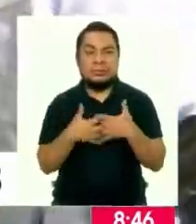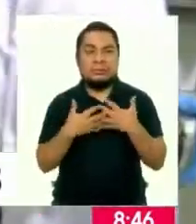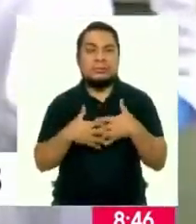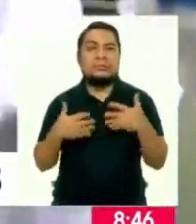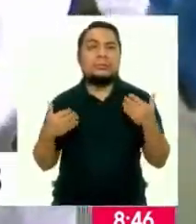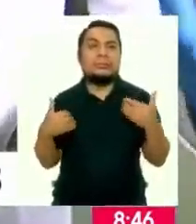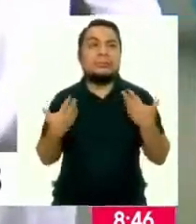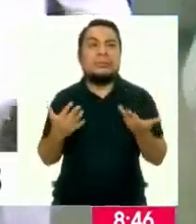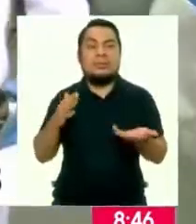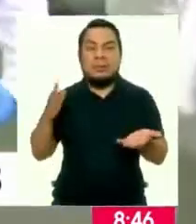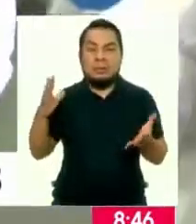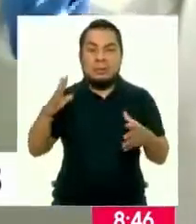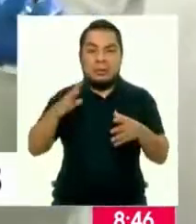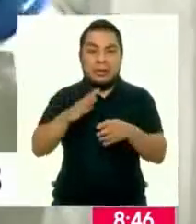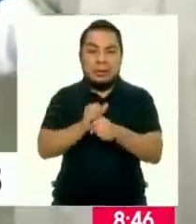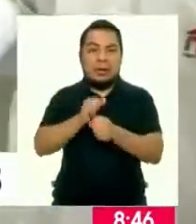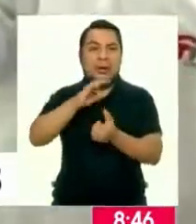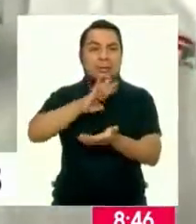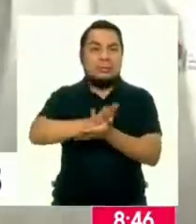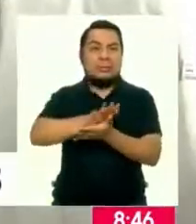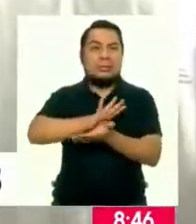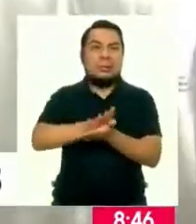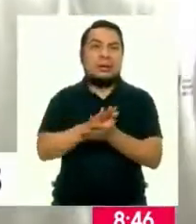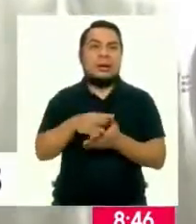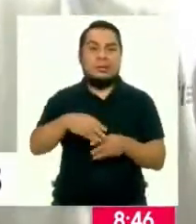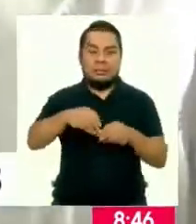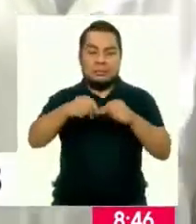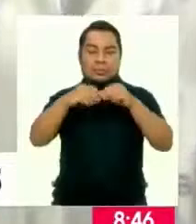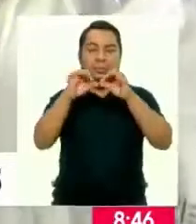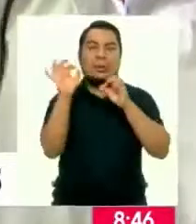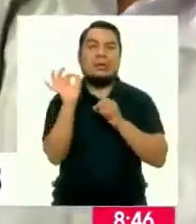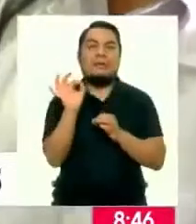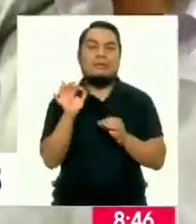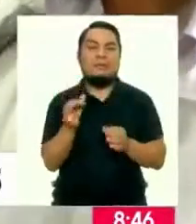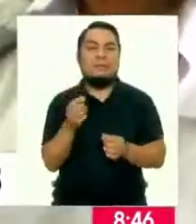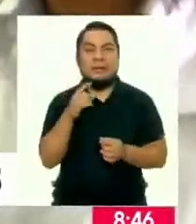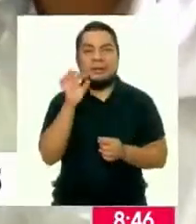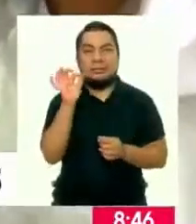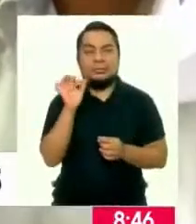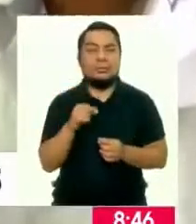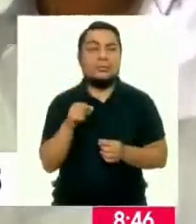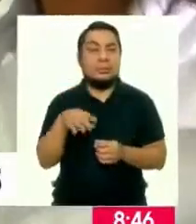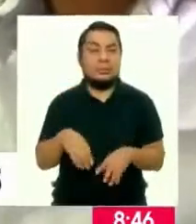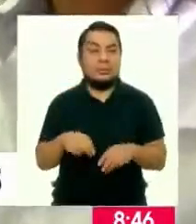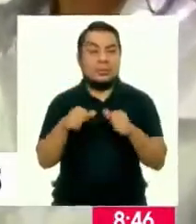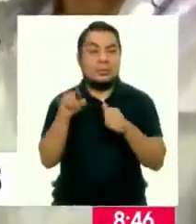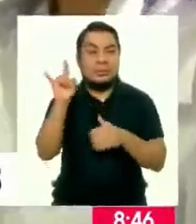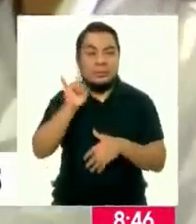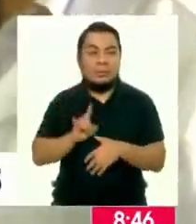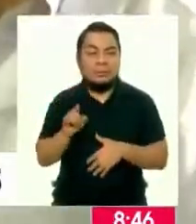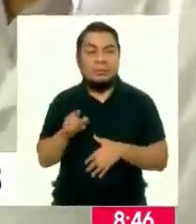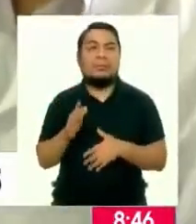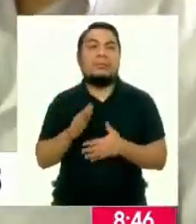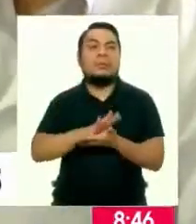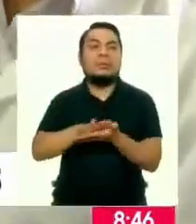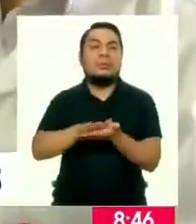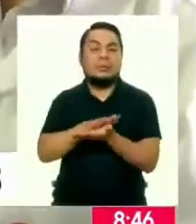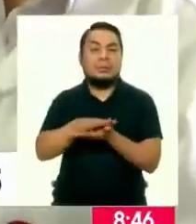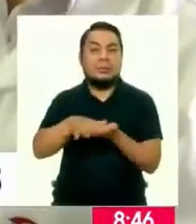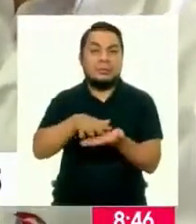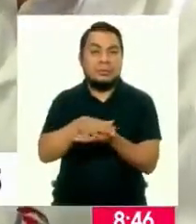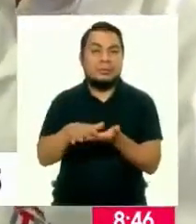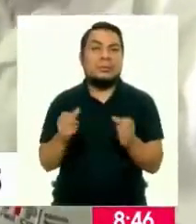obtener un polvo fino. Este polvo fino va a ser utilizado para su mezcla con